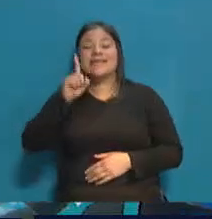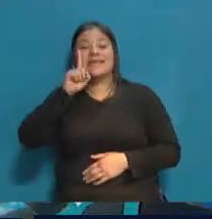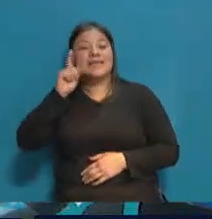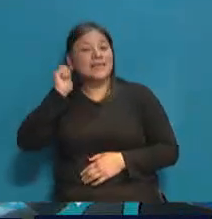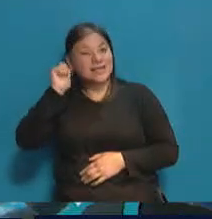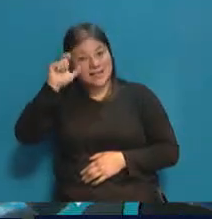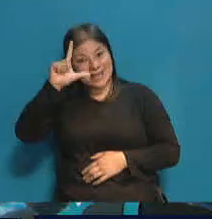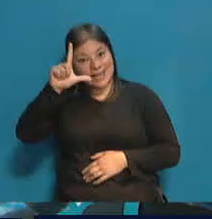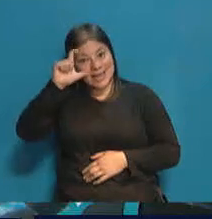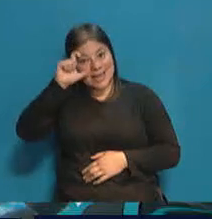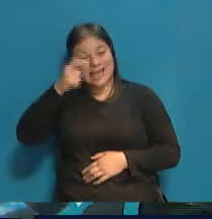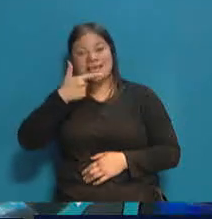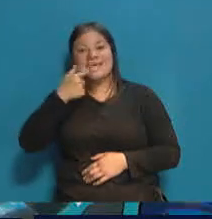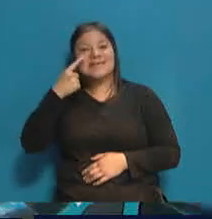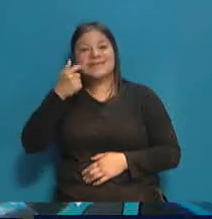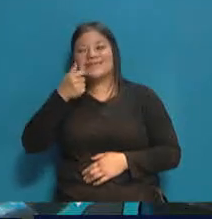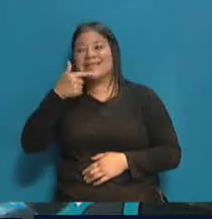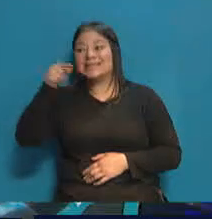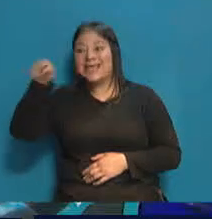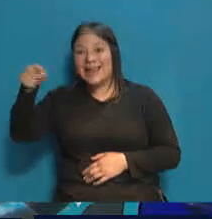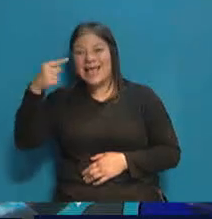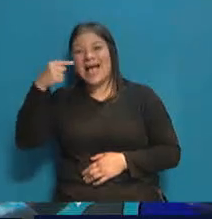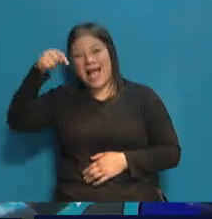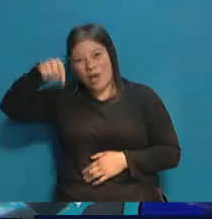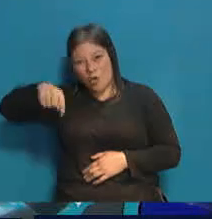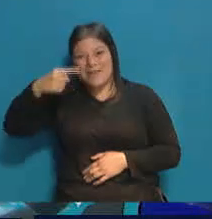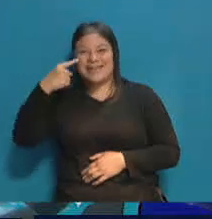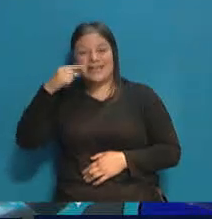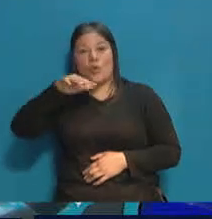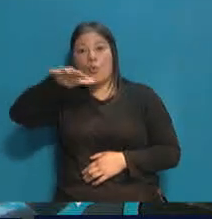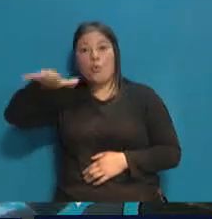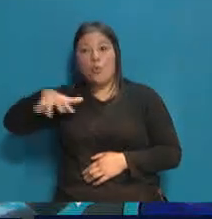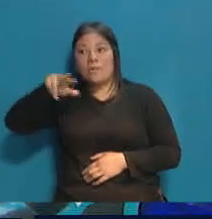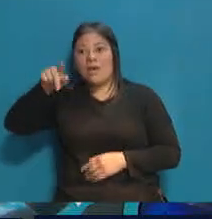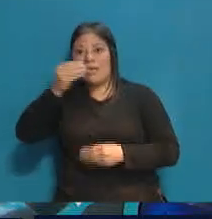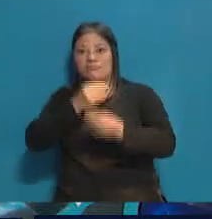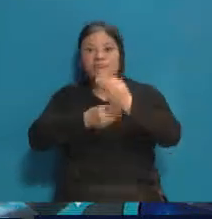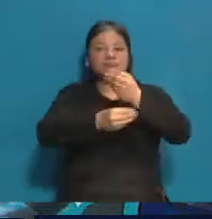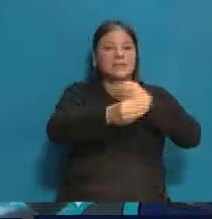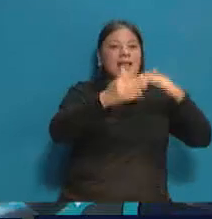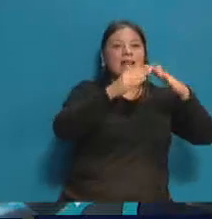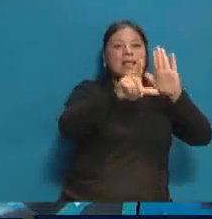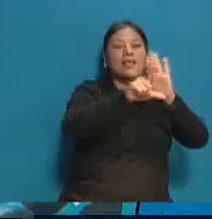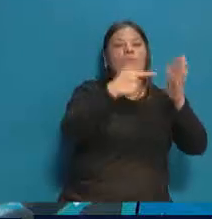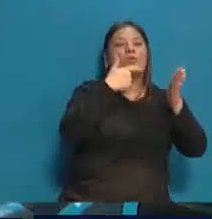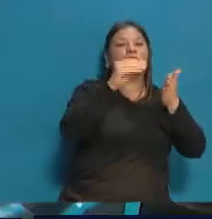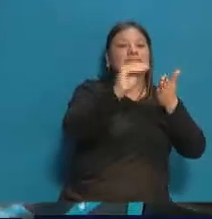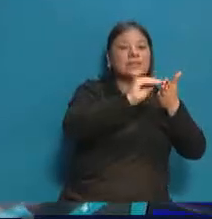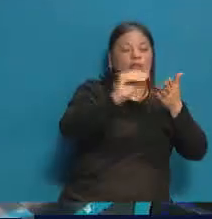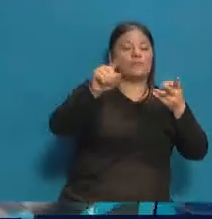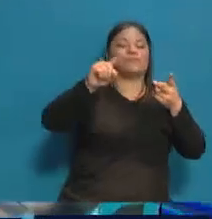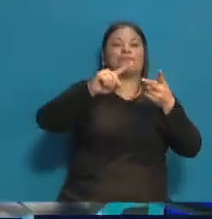fíjate quién llega a la legislatura. Actual intendente de Guaymallén. Exactamente. Va a la legislatura de la provincia como senador. Natacha